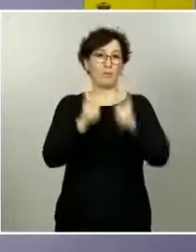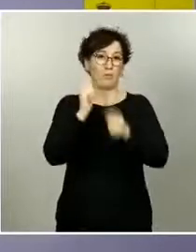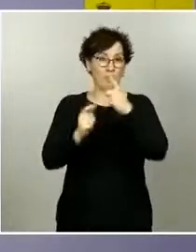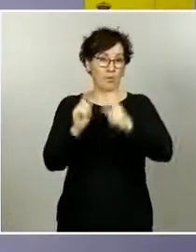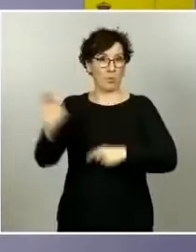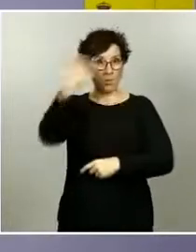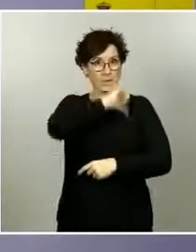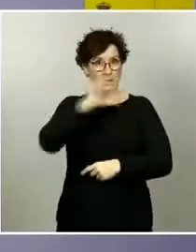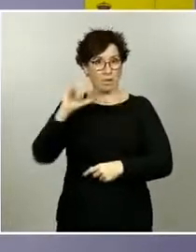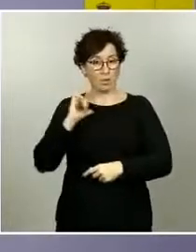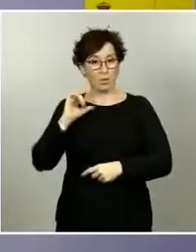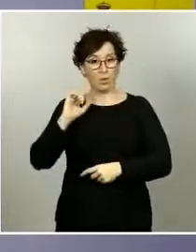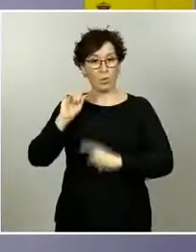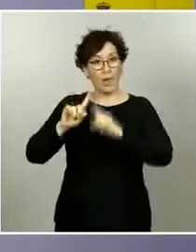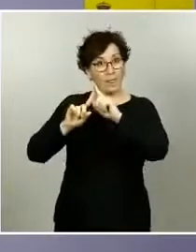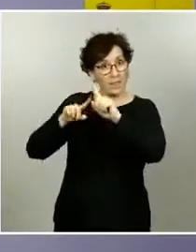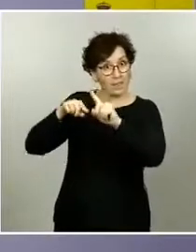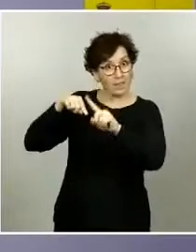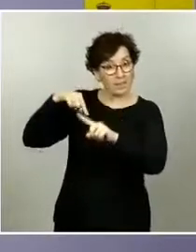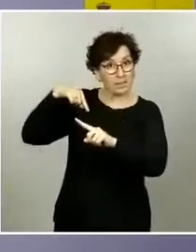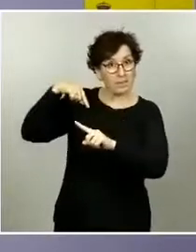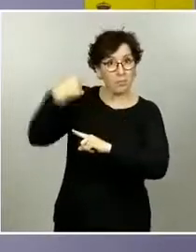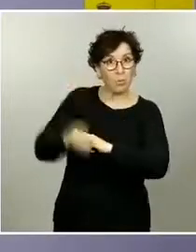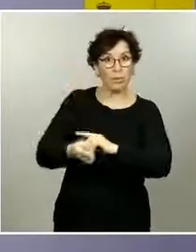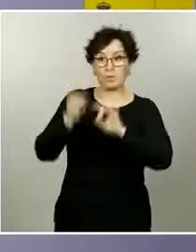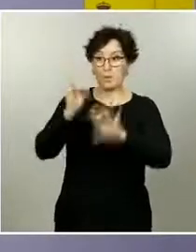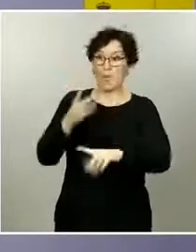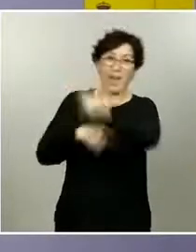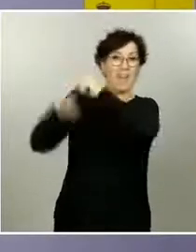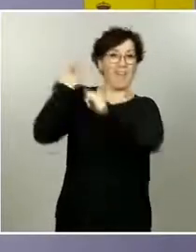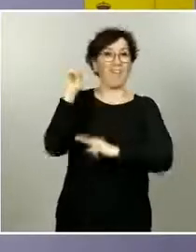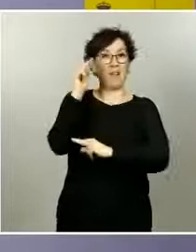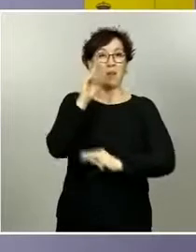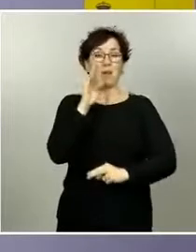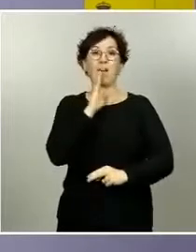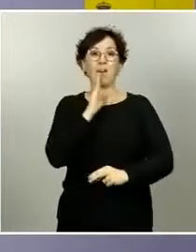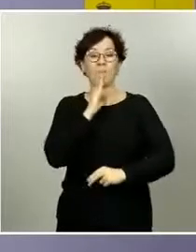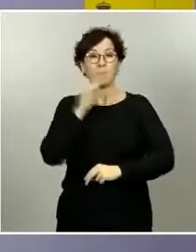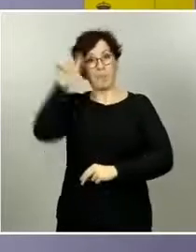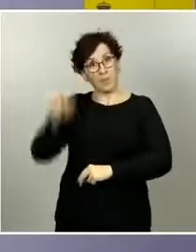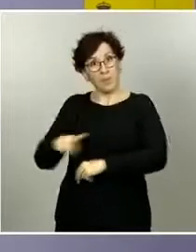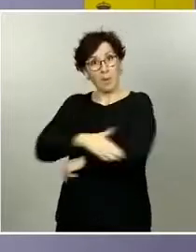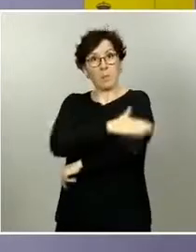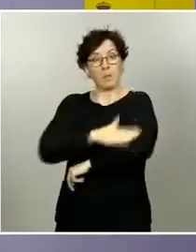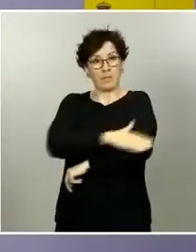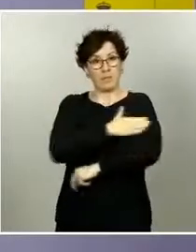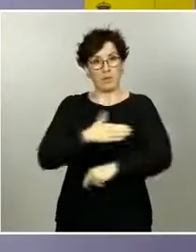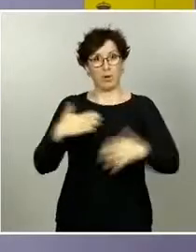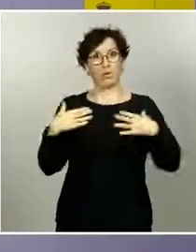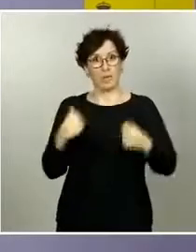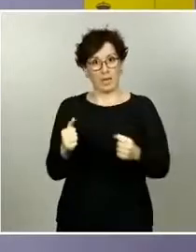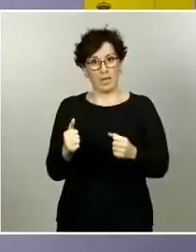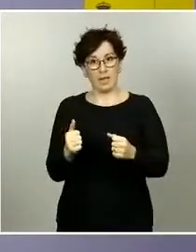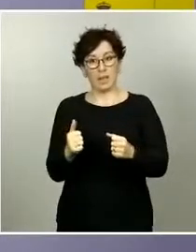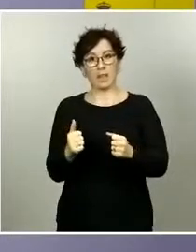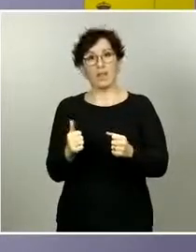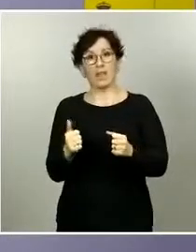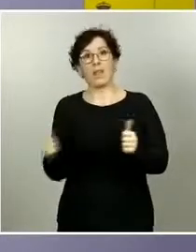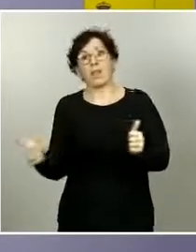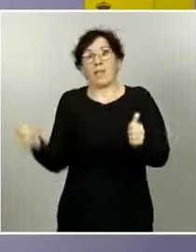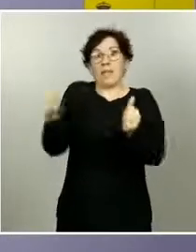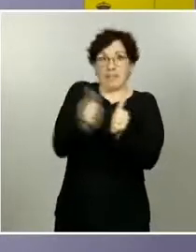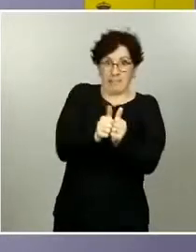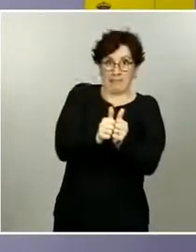deliberación técnica que hayan de tener ustedes sobre los datos aportados por cada comunidad. Y, posteriormente, al igual que ocurrió el pasado